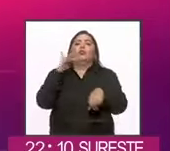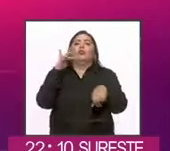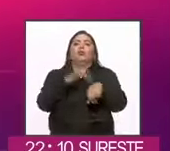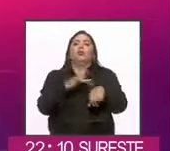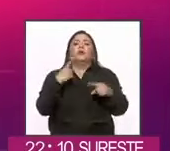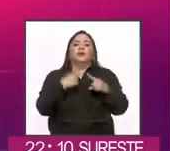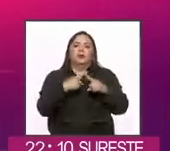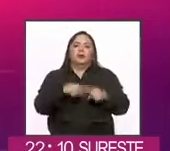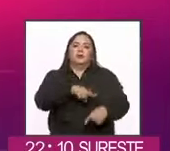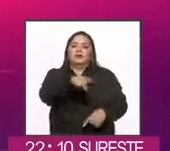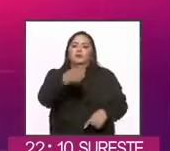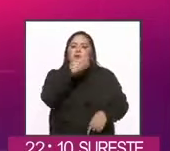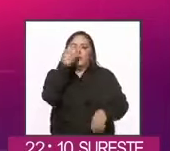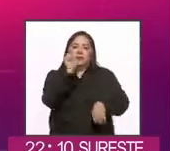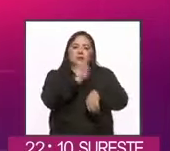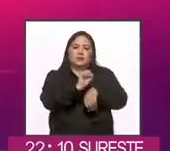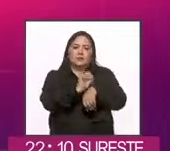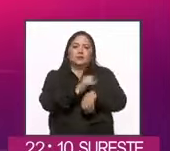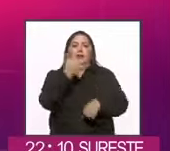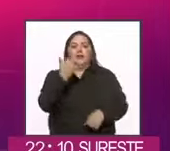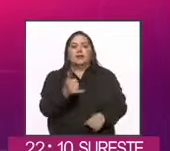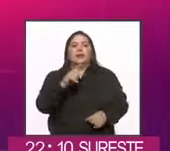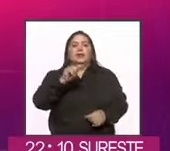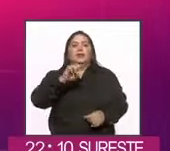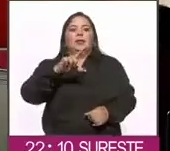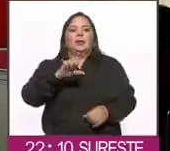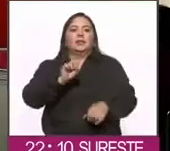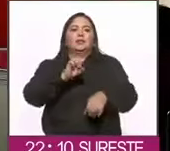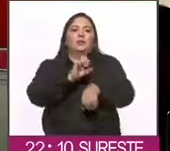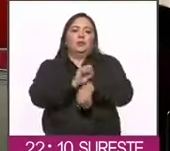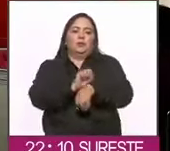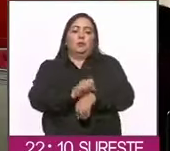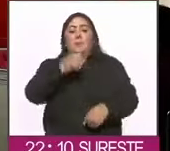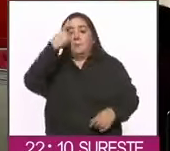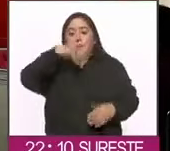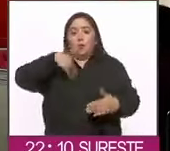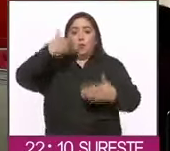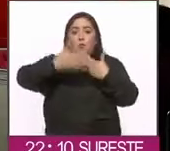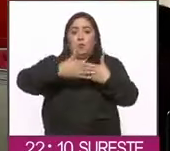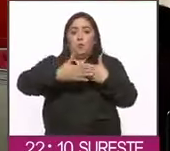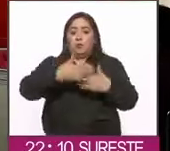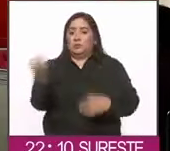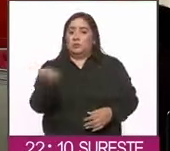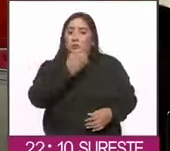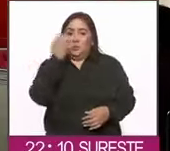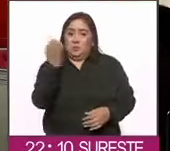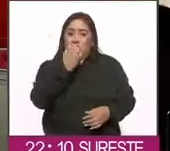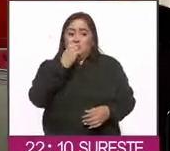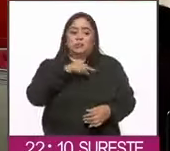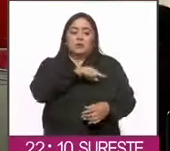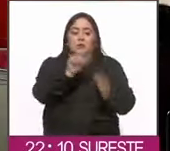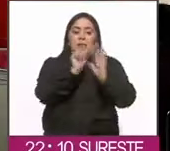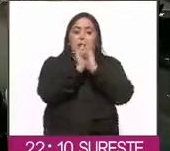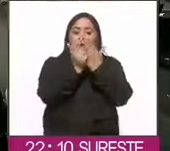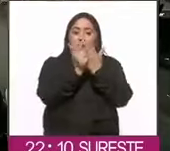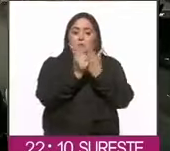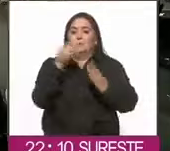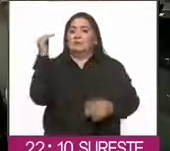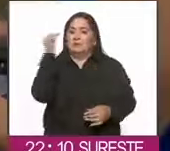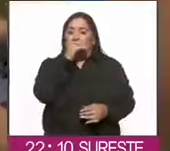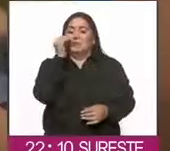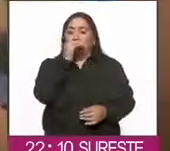el turno a los de secundaria y telesecundaria. Para el próximo ciclo escolar, los libros de texto